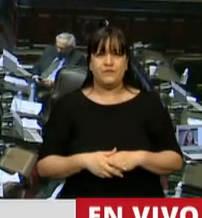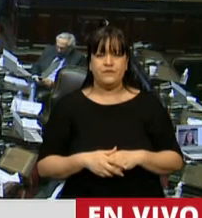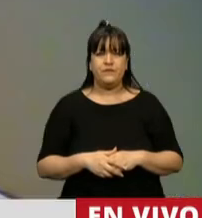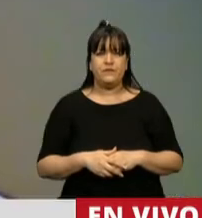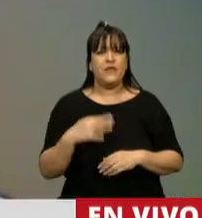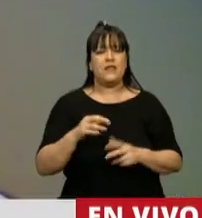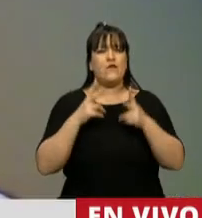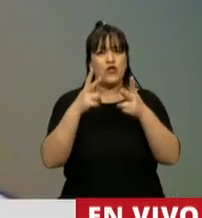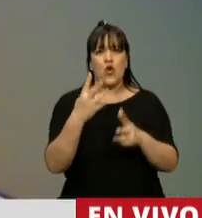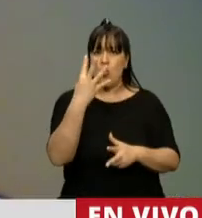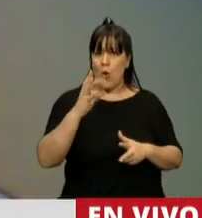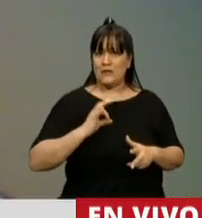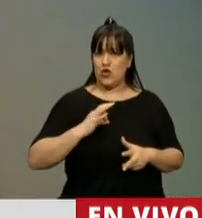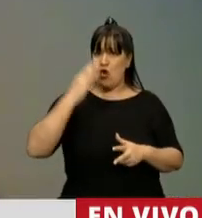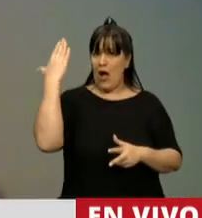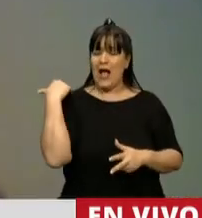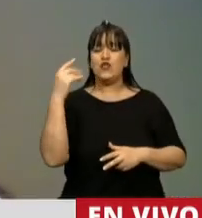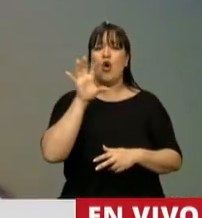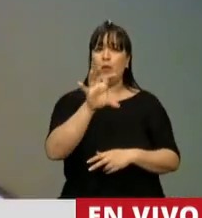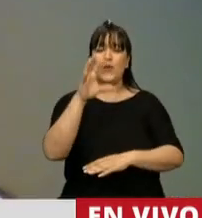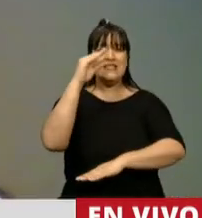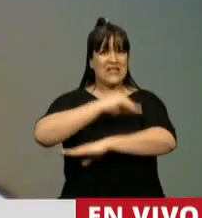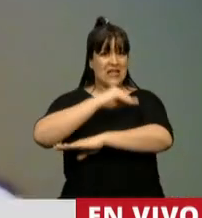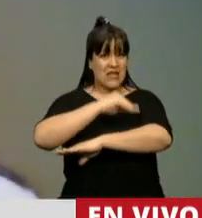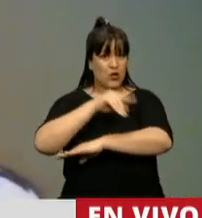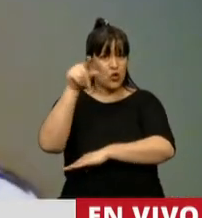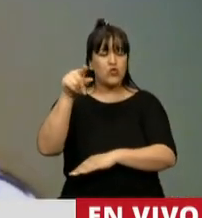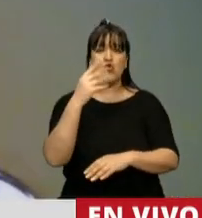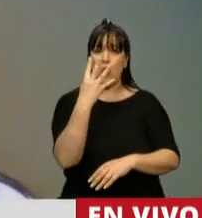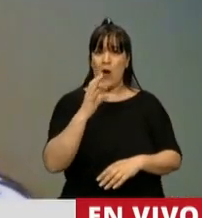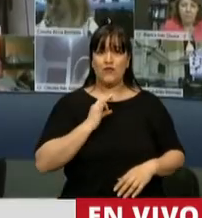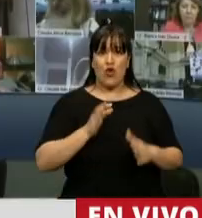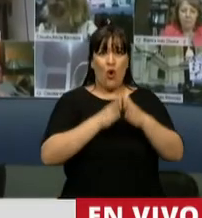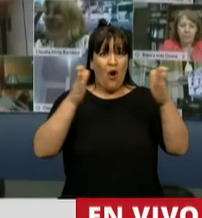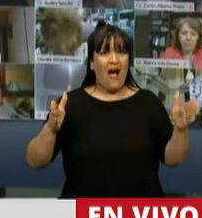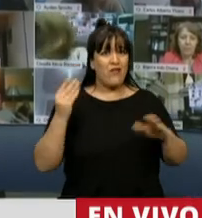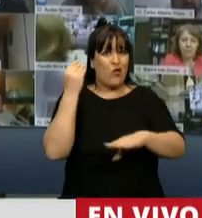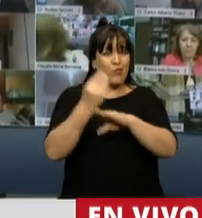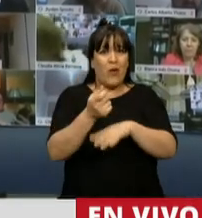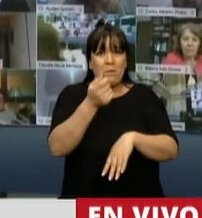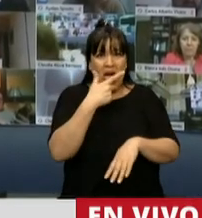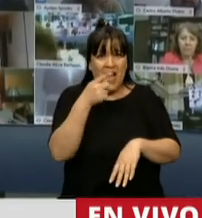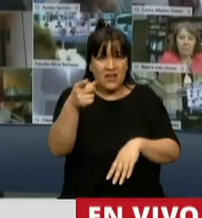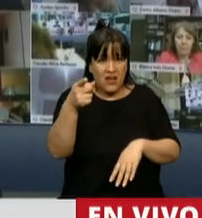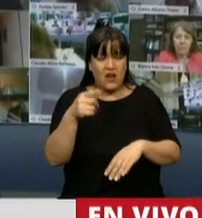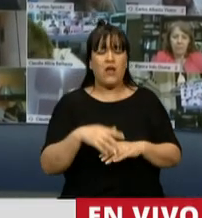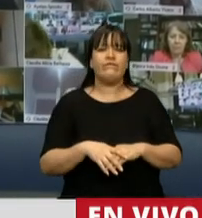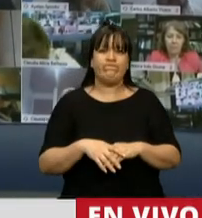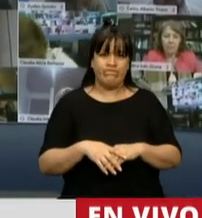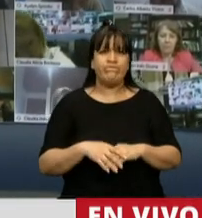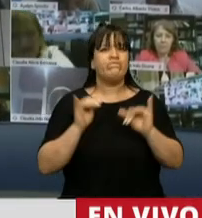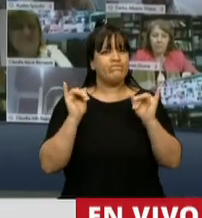gestionar cuatro años en la provincia de Santa Cruz, que estos cuatro años del marismo sí hizo,